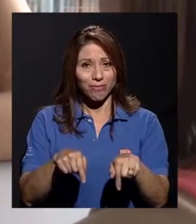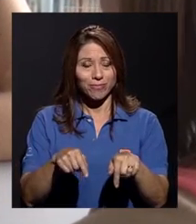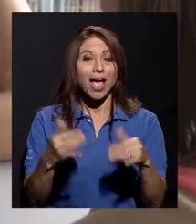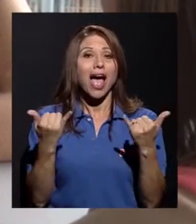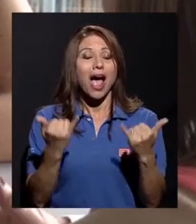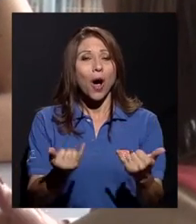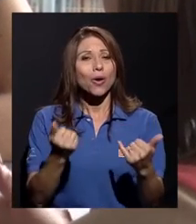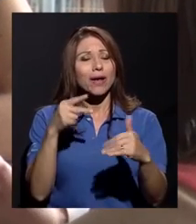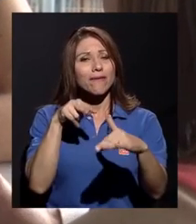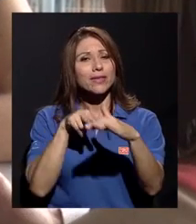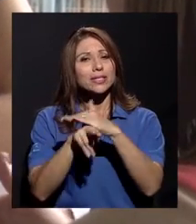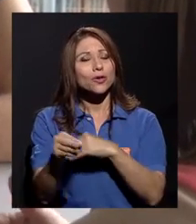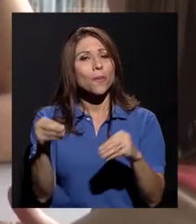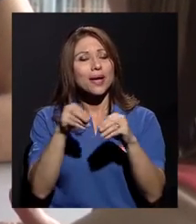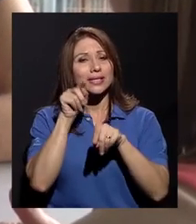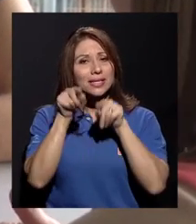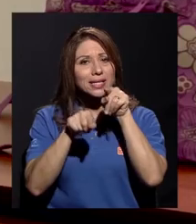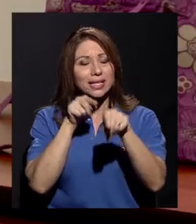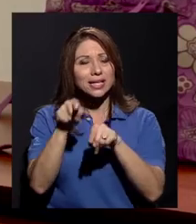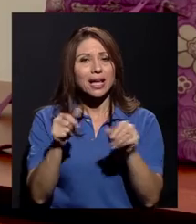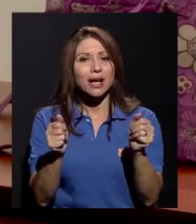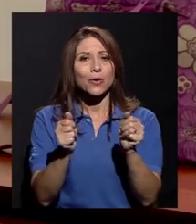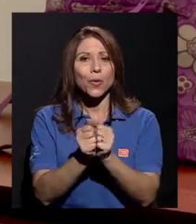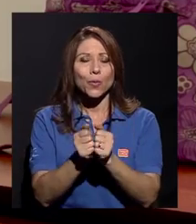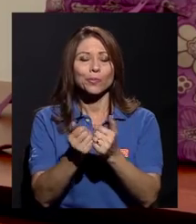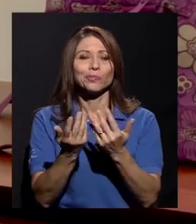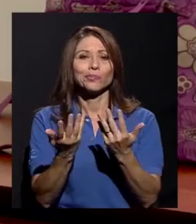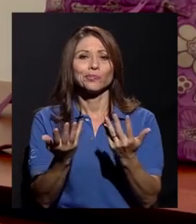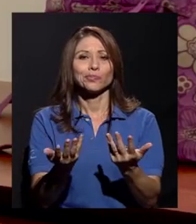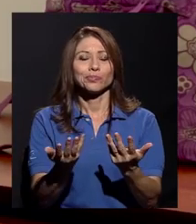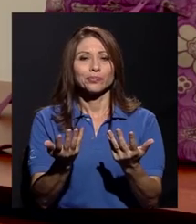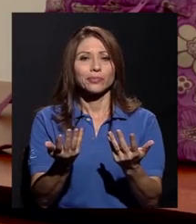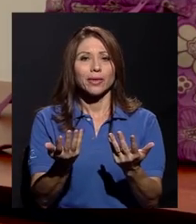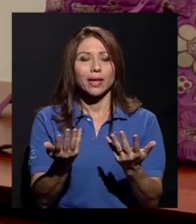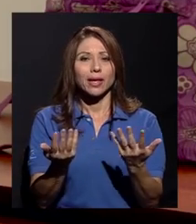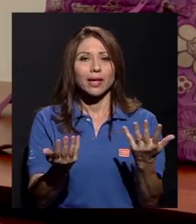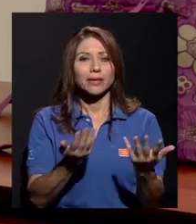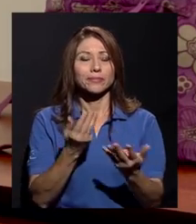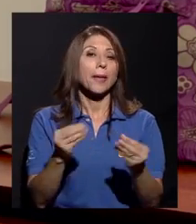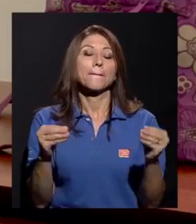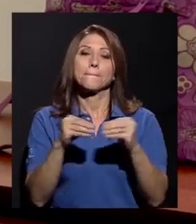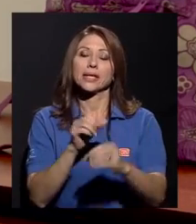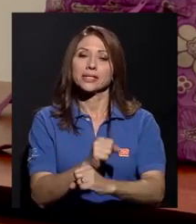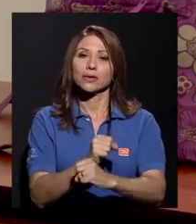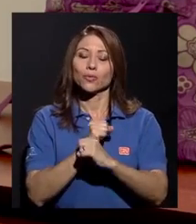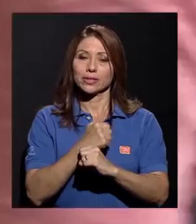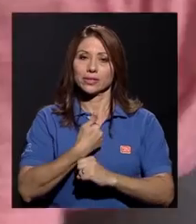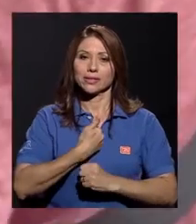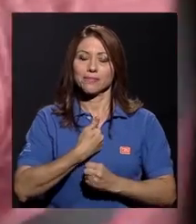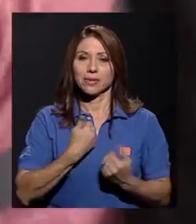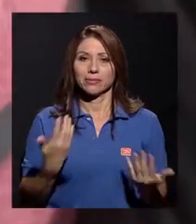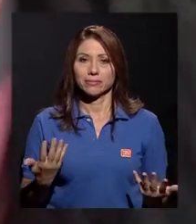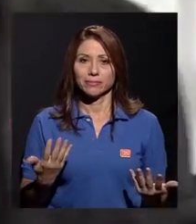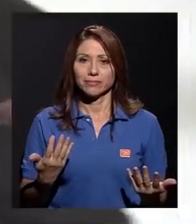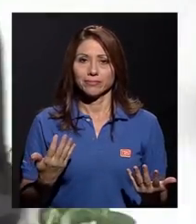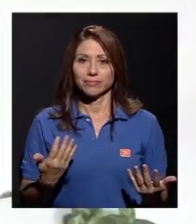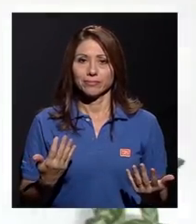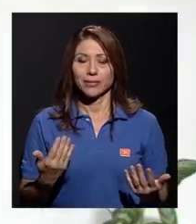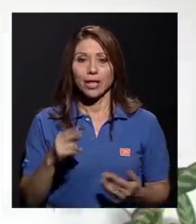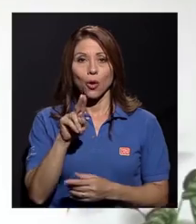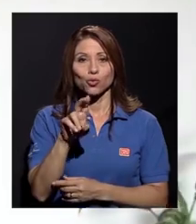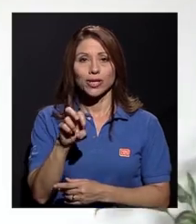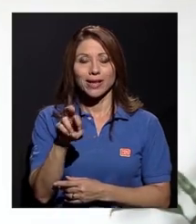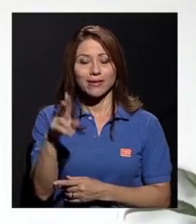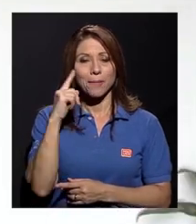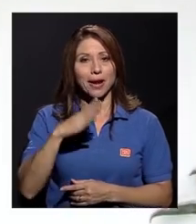más crítica, con una mayor seguridad en sí misma. OCR para mí